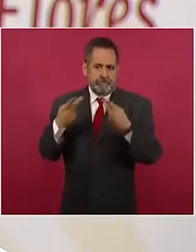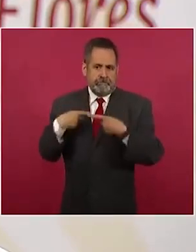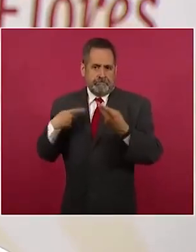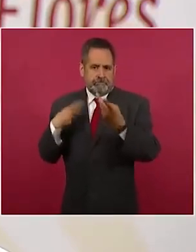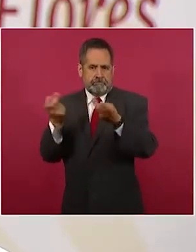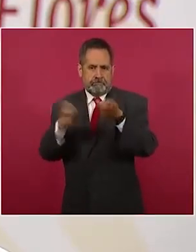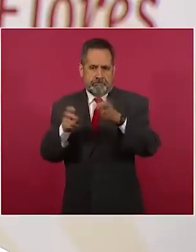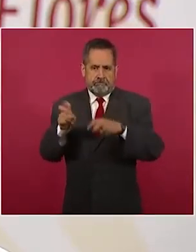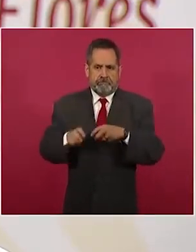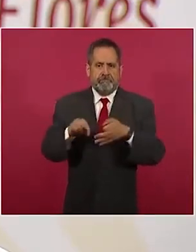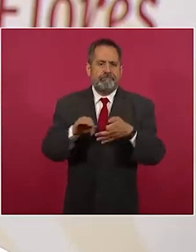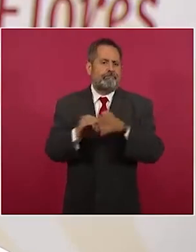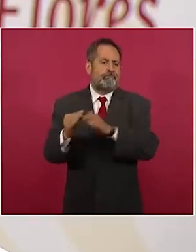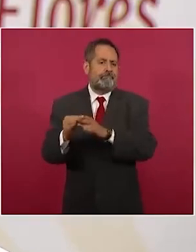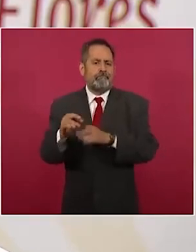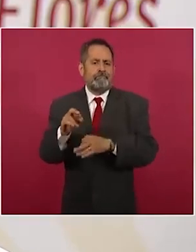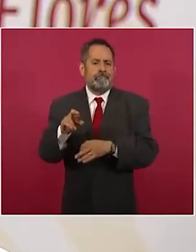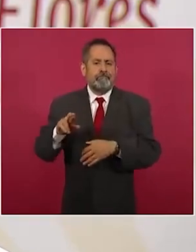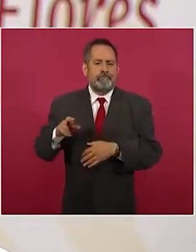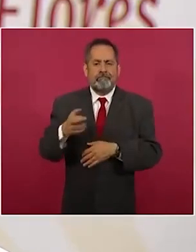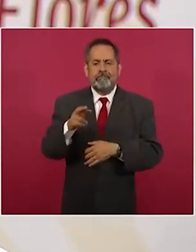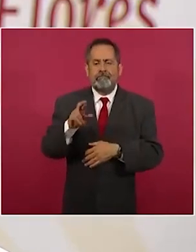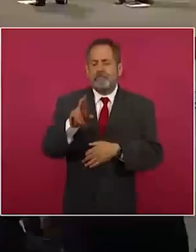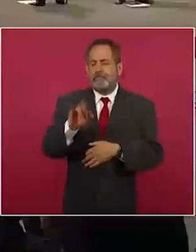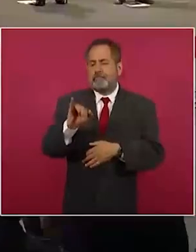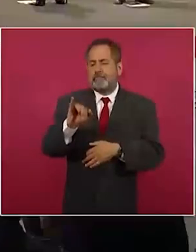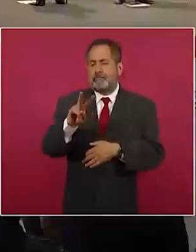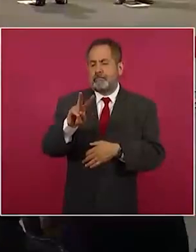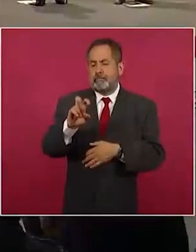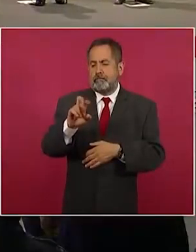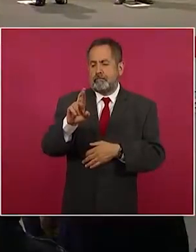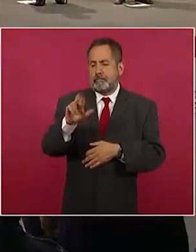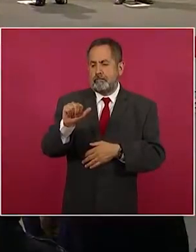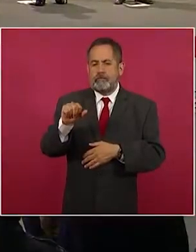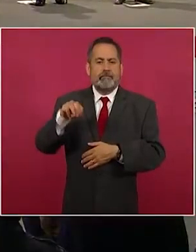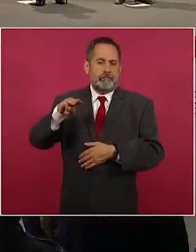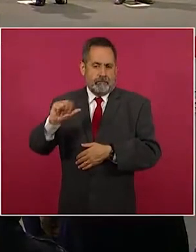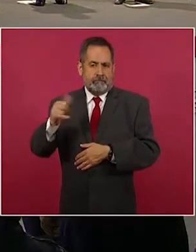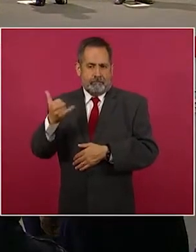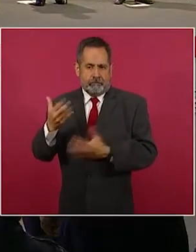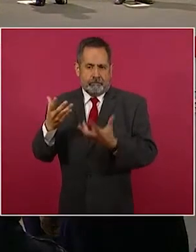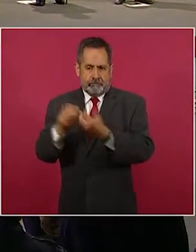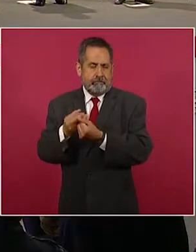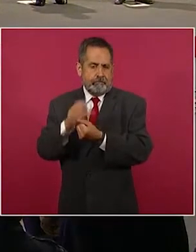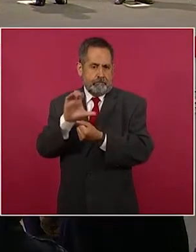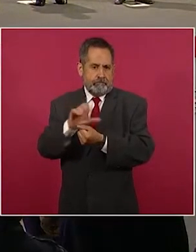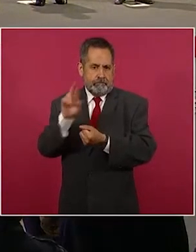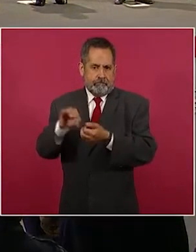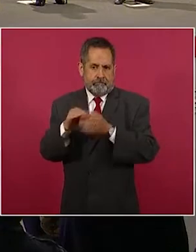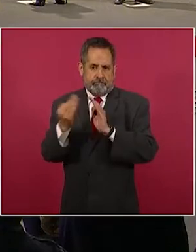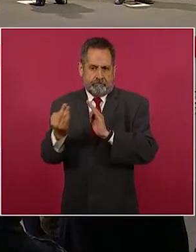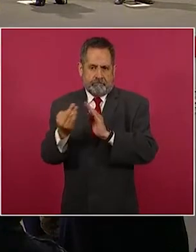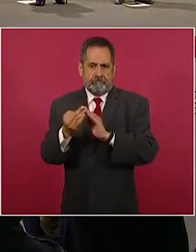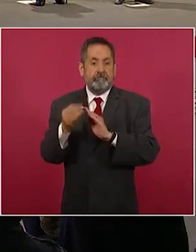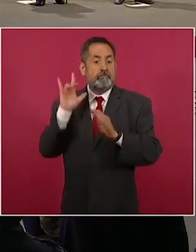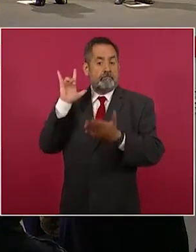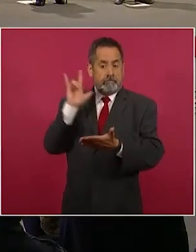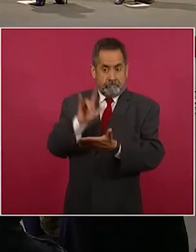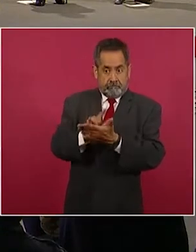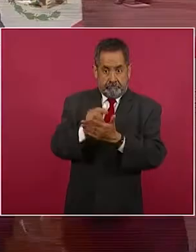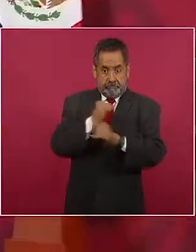parte de la Riviera Maya. Inicia a nivel de superficie en la parte sur del Aeropuerto Internacional de Cancún,